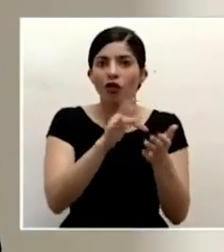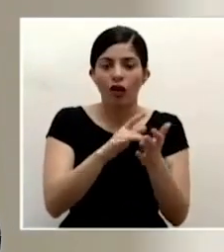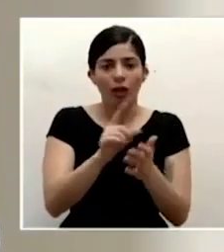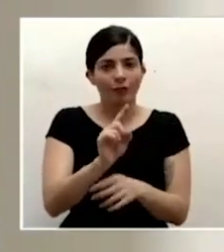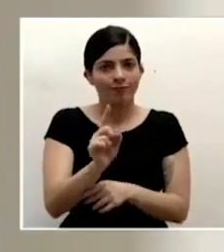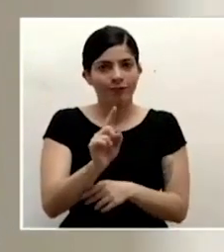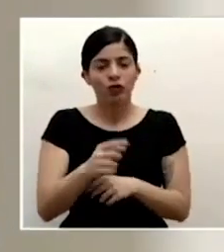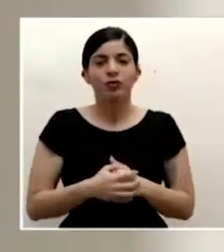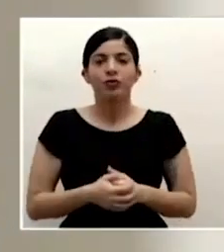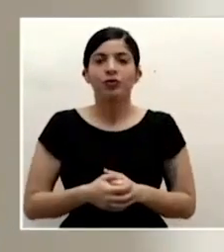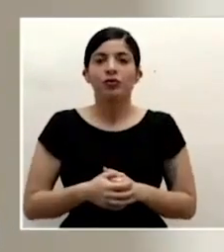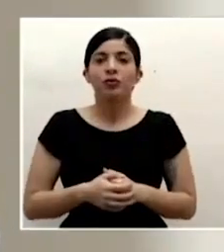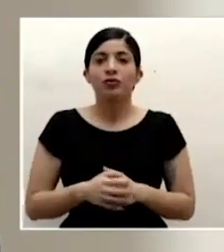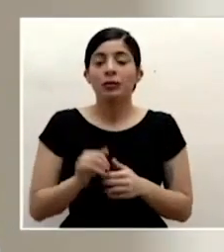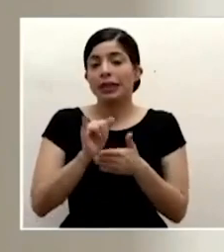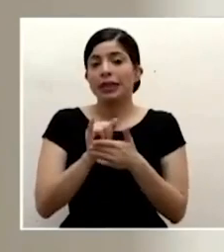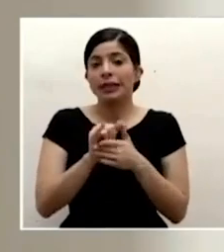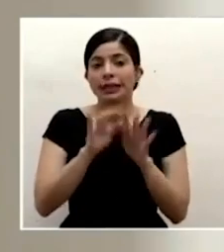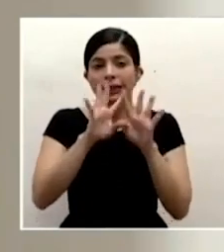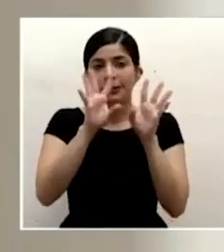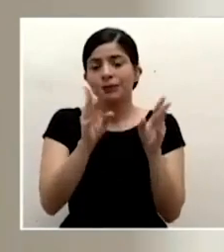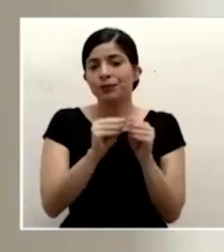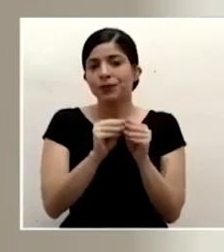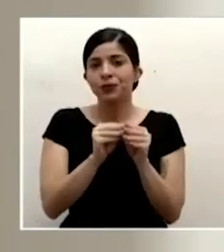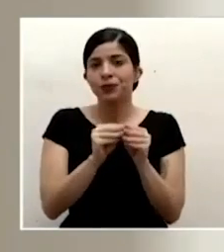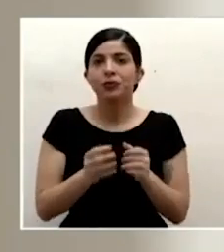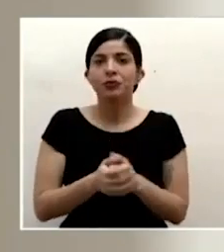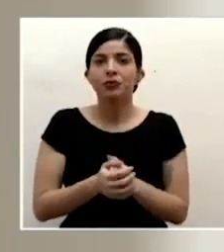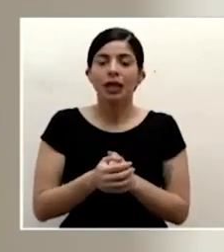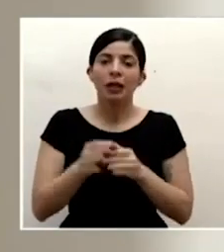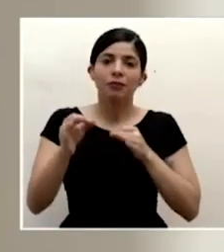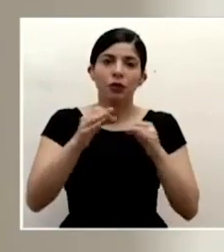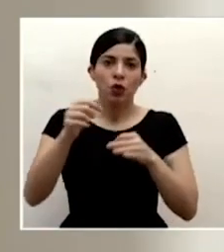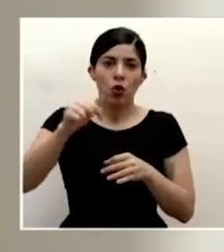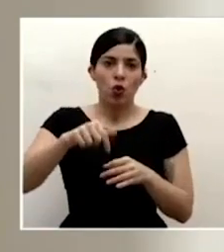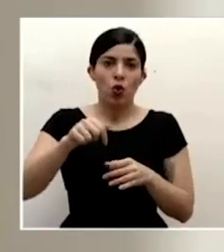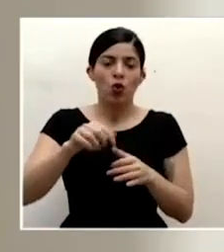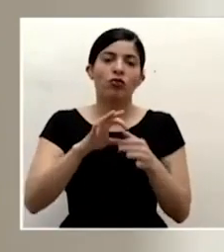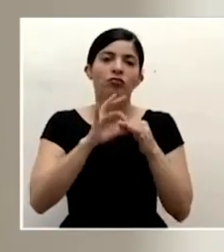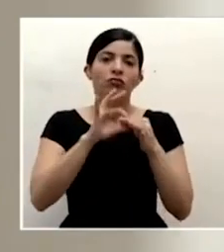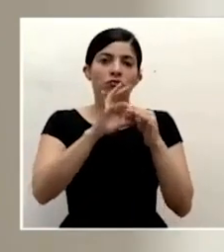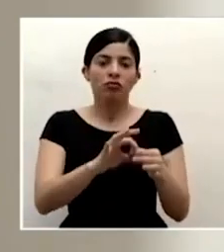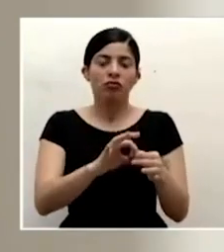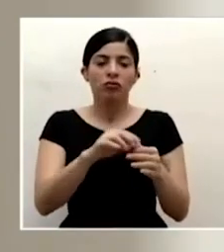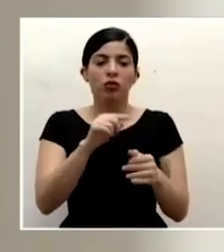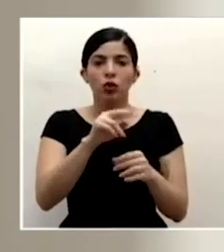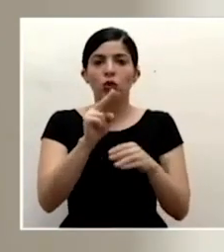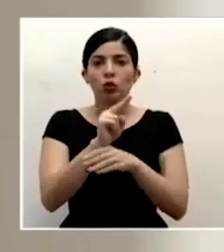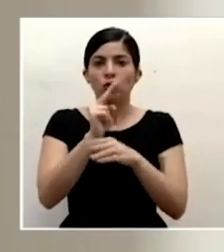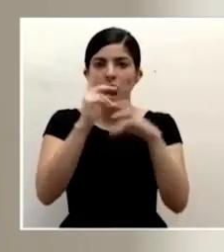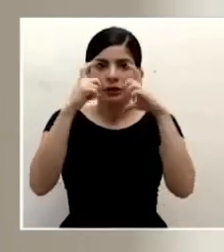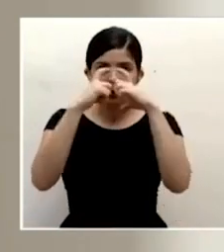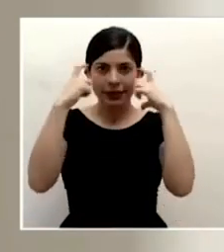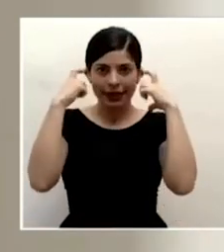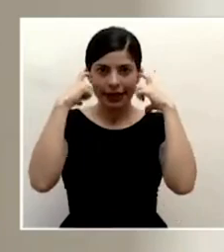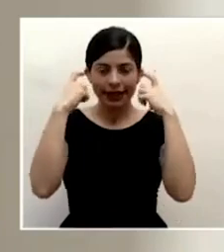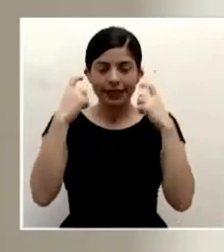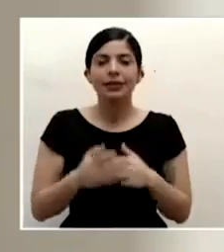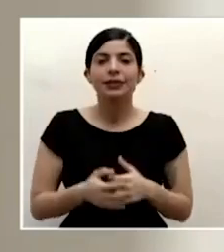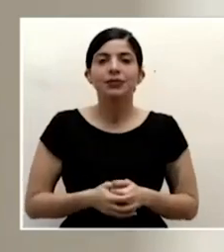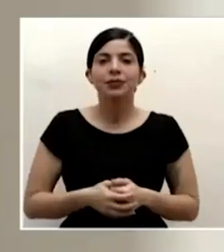ese sería el mensaje de hoy con respecto a las mascarillas repasando